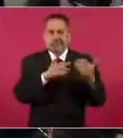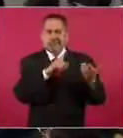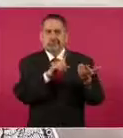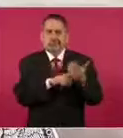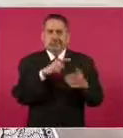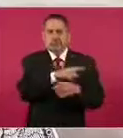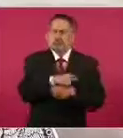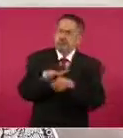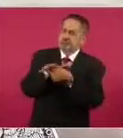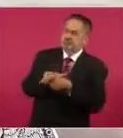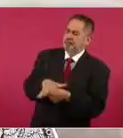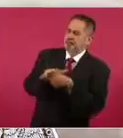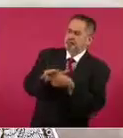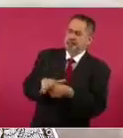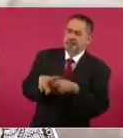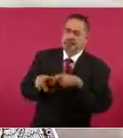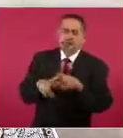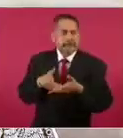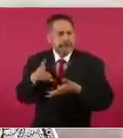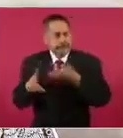al gobierno y se ha burocratizado.